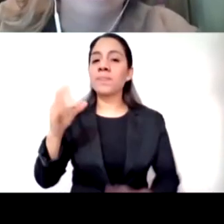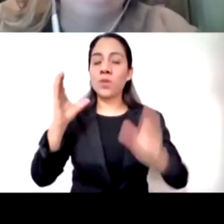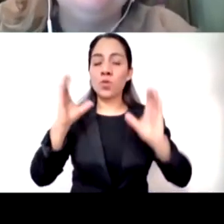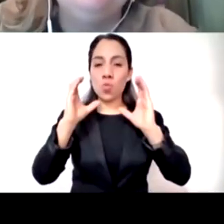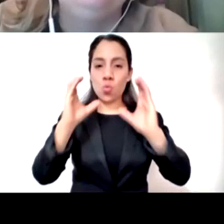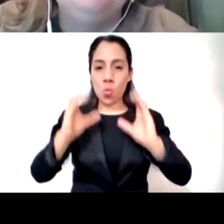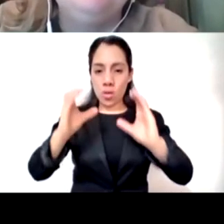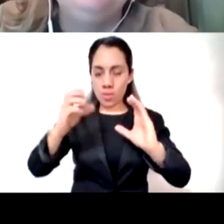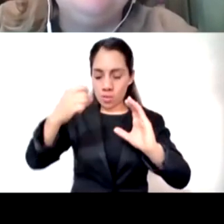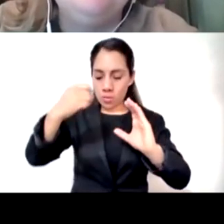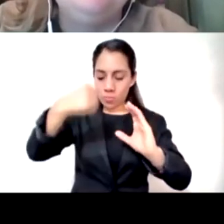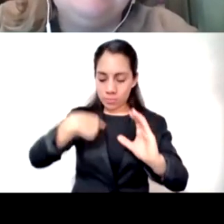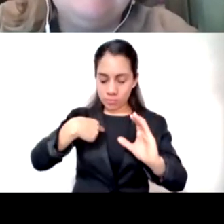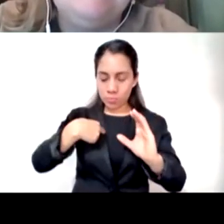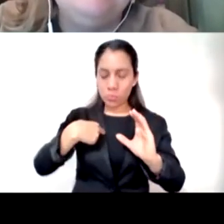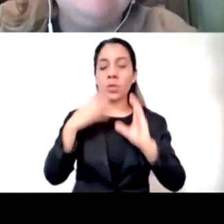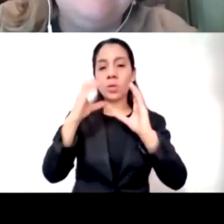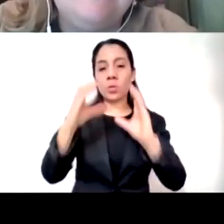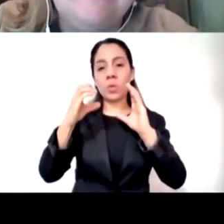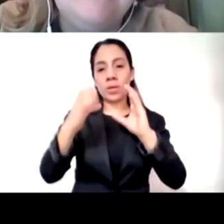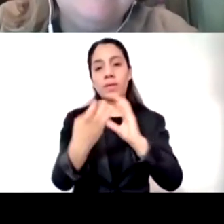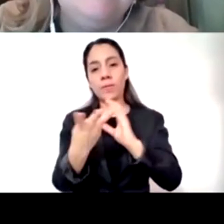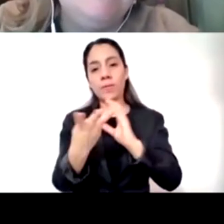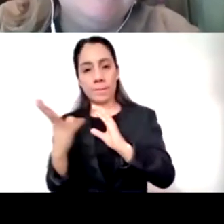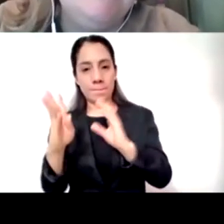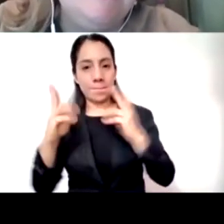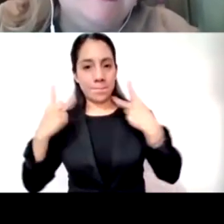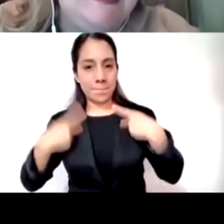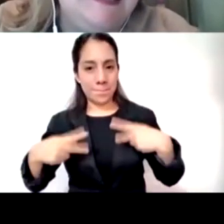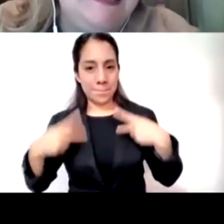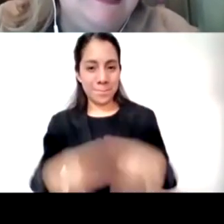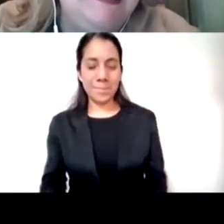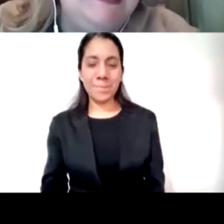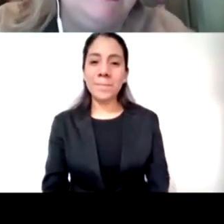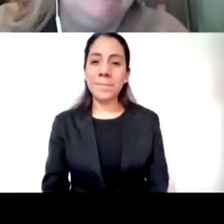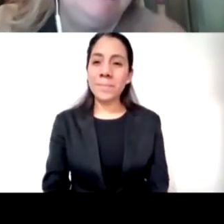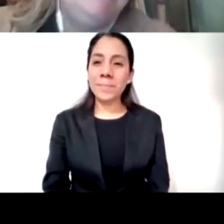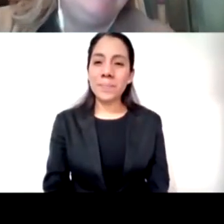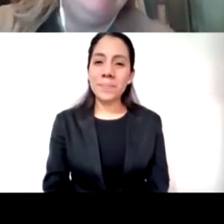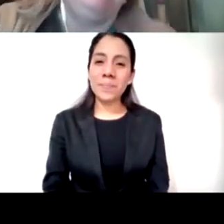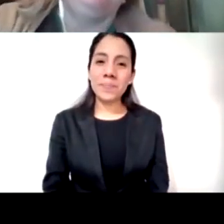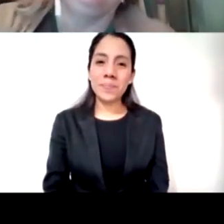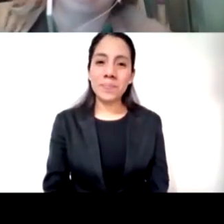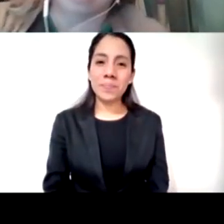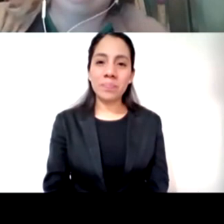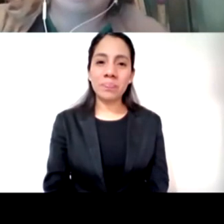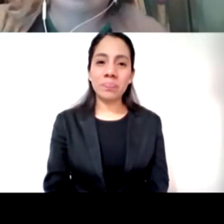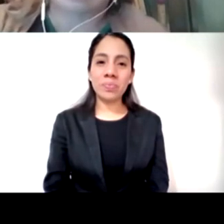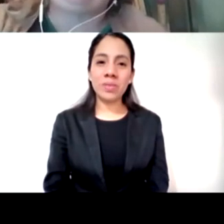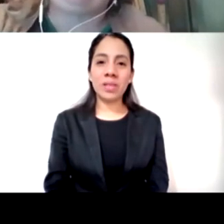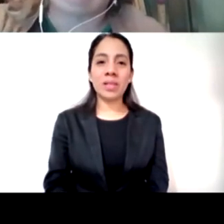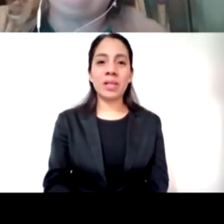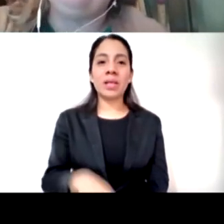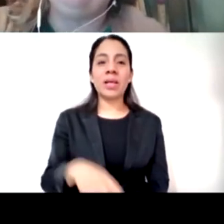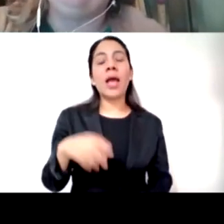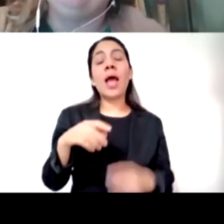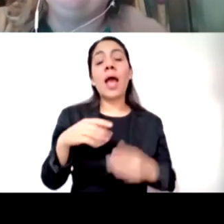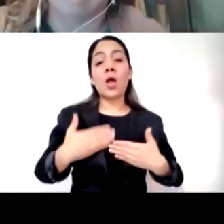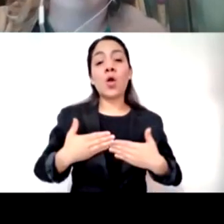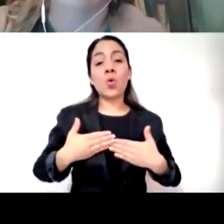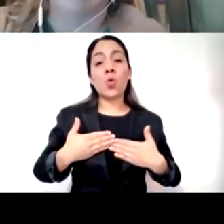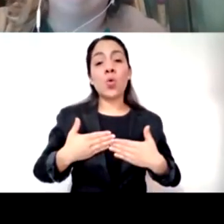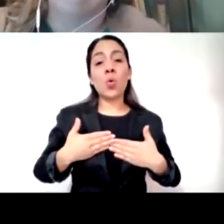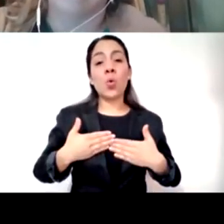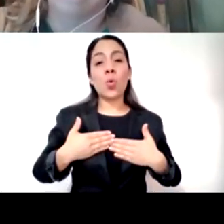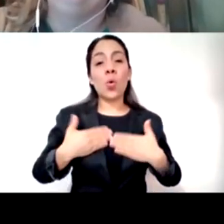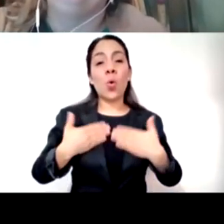cuidado para los demás padrísimo Soren yo diría confianza pero también flexibilidad y